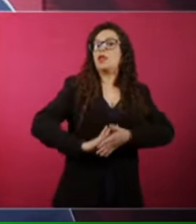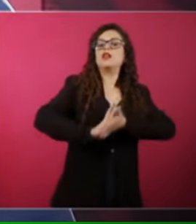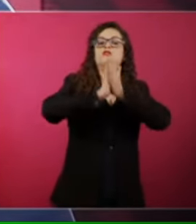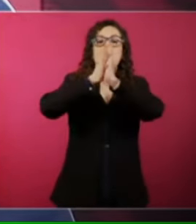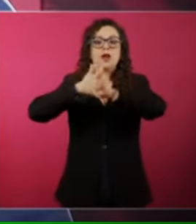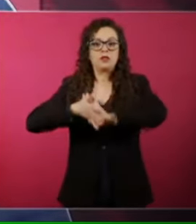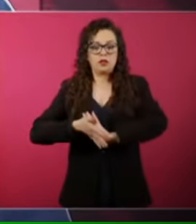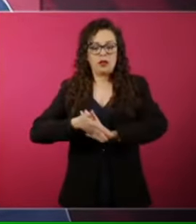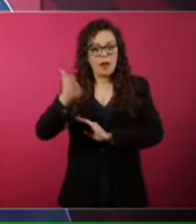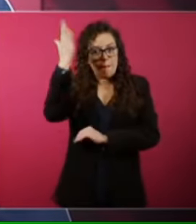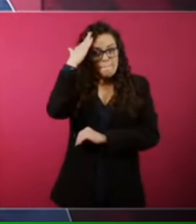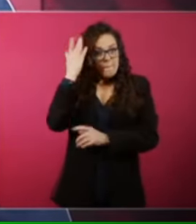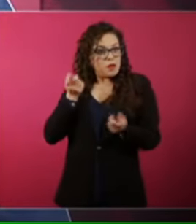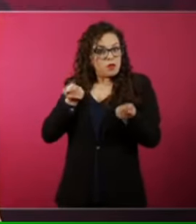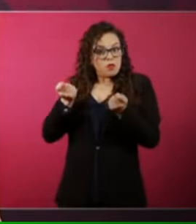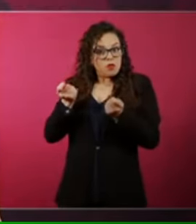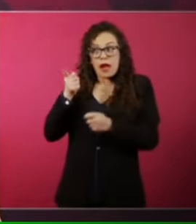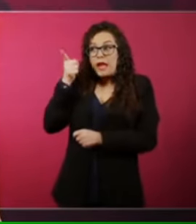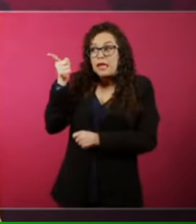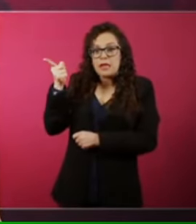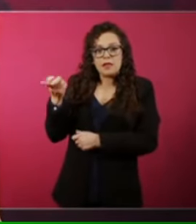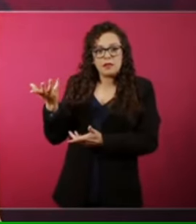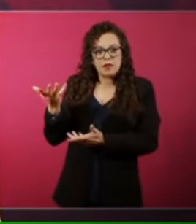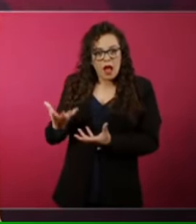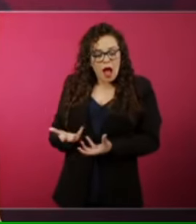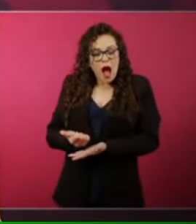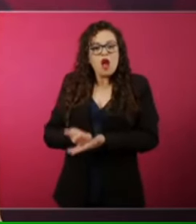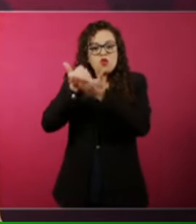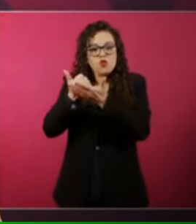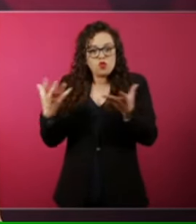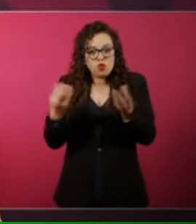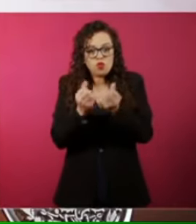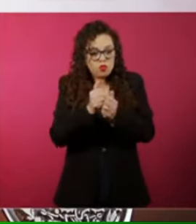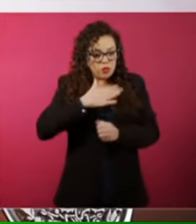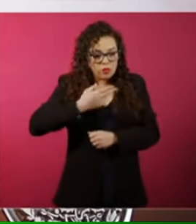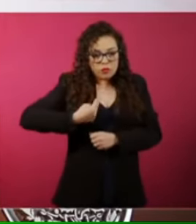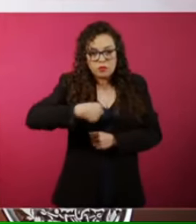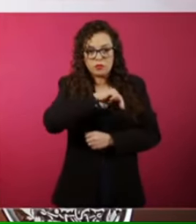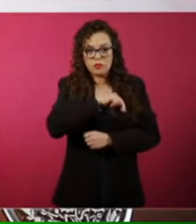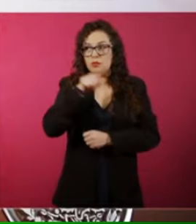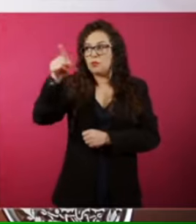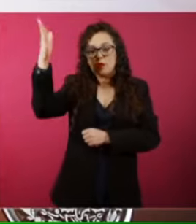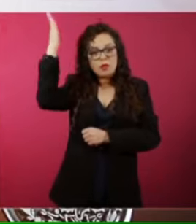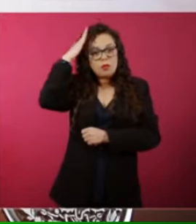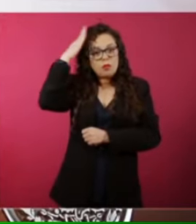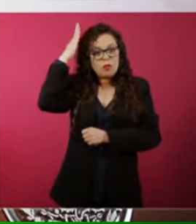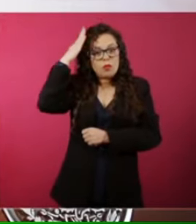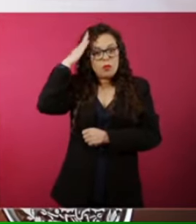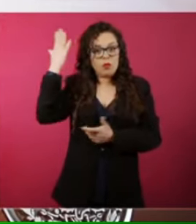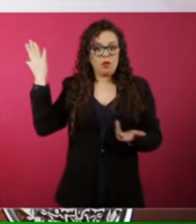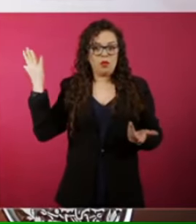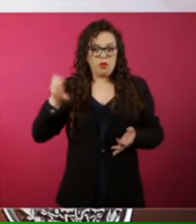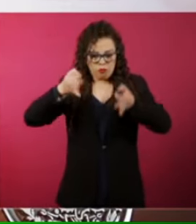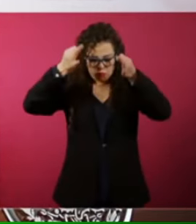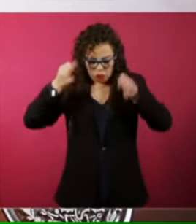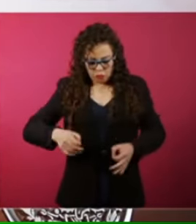Estos guías, padres de nuestra patria, ejemplares.